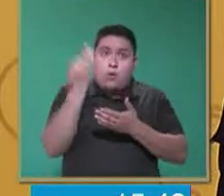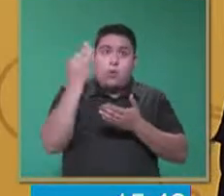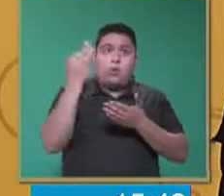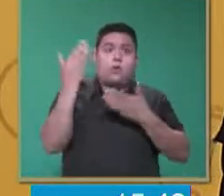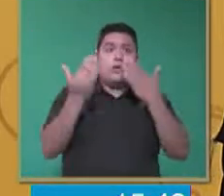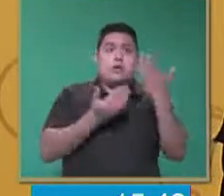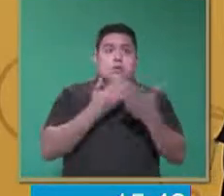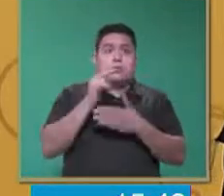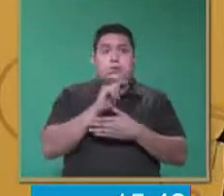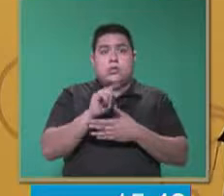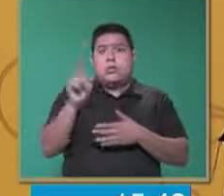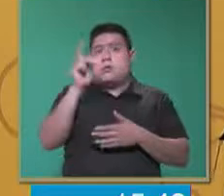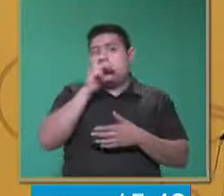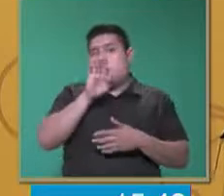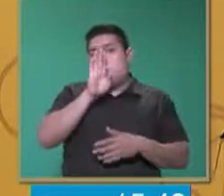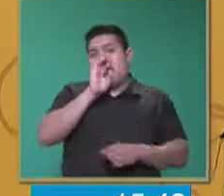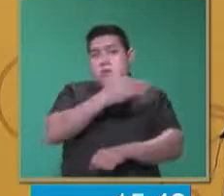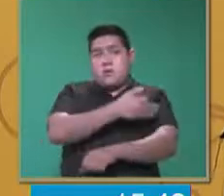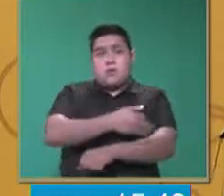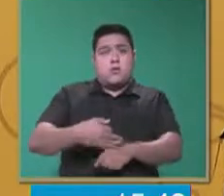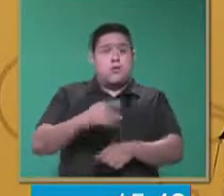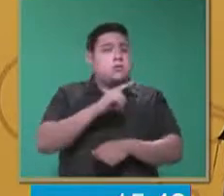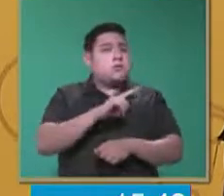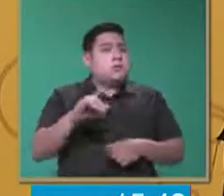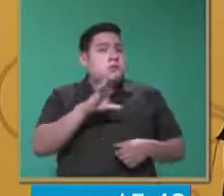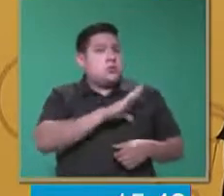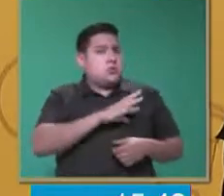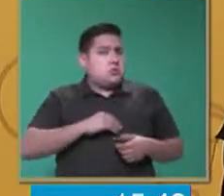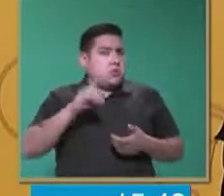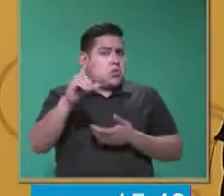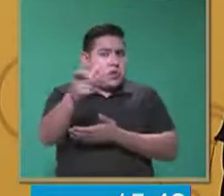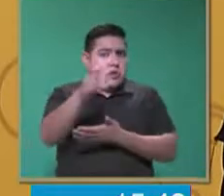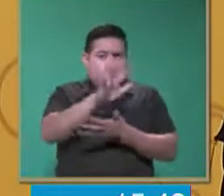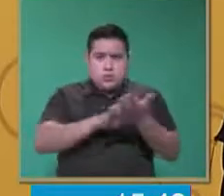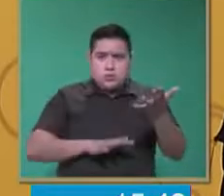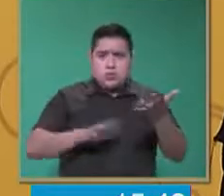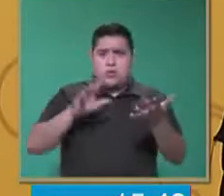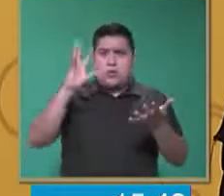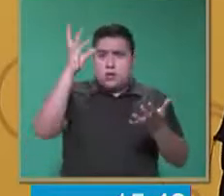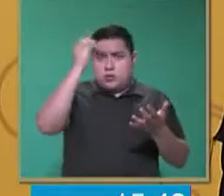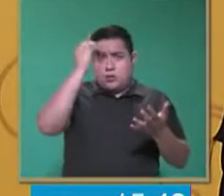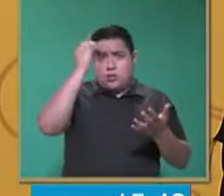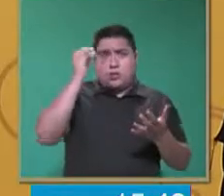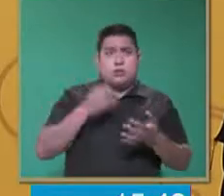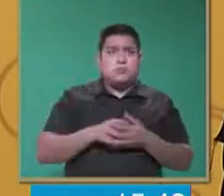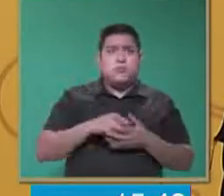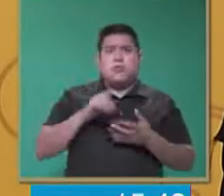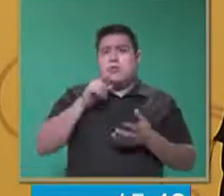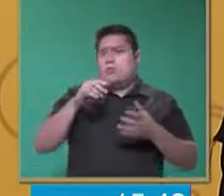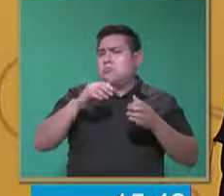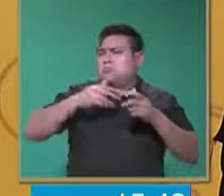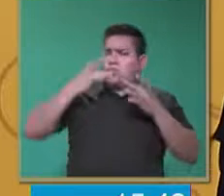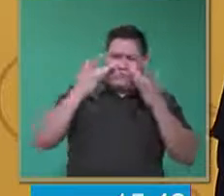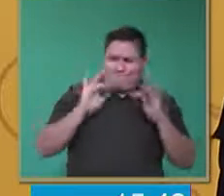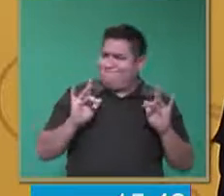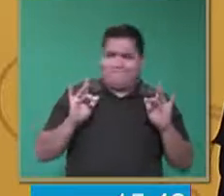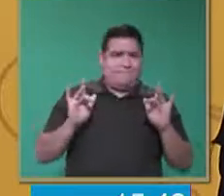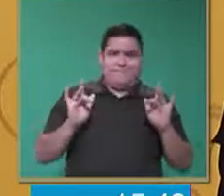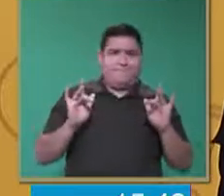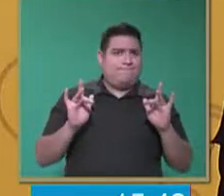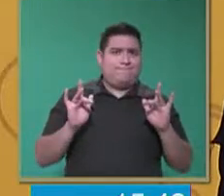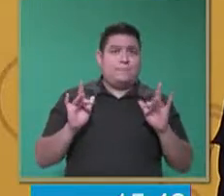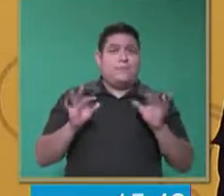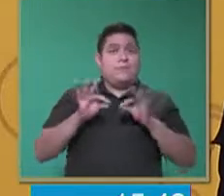padre de familia que tiene un hijo con diagnóstico de TEA, no se dé por vencido. Es importante